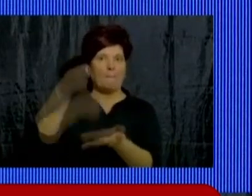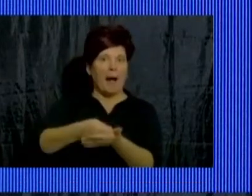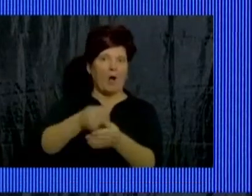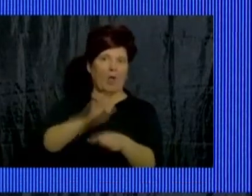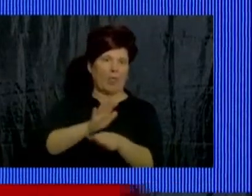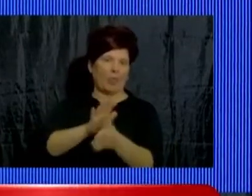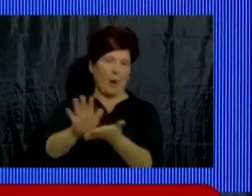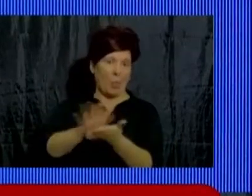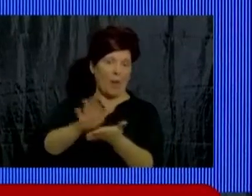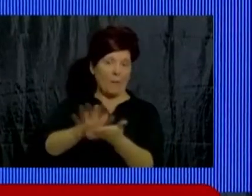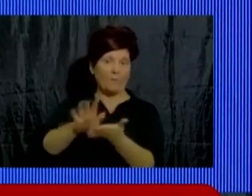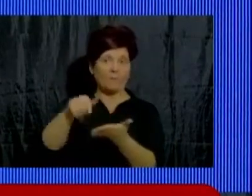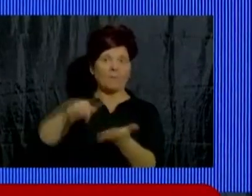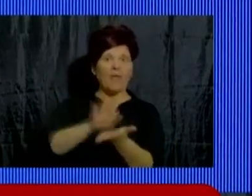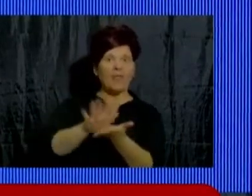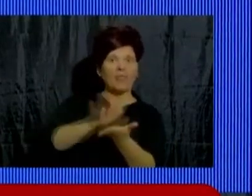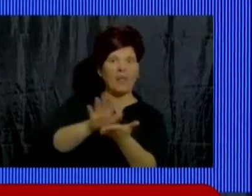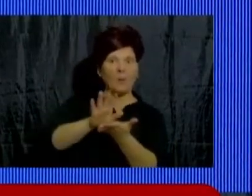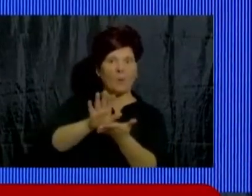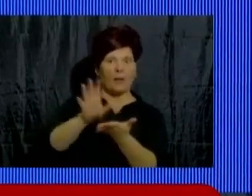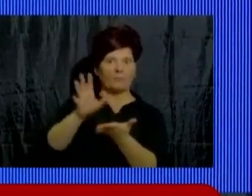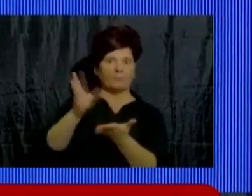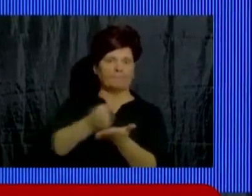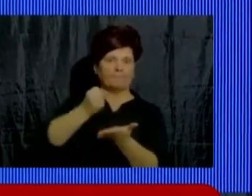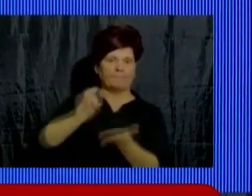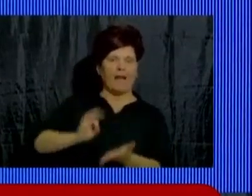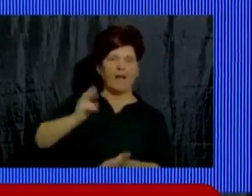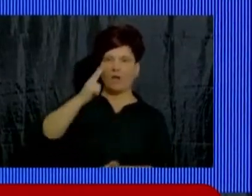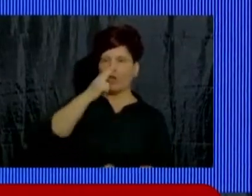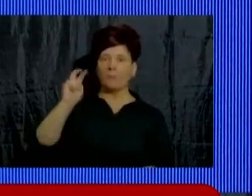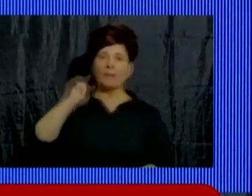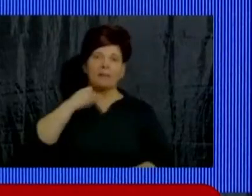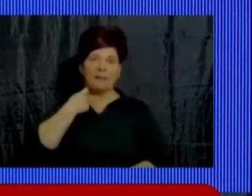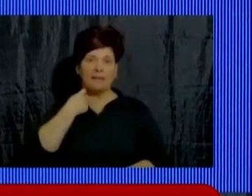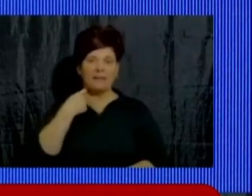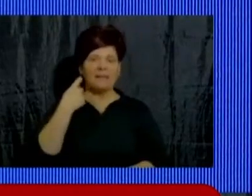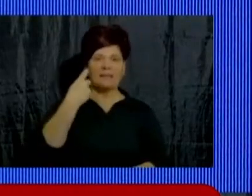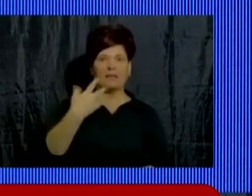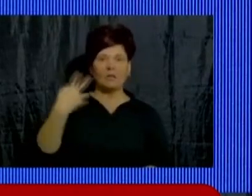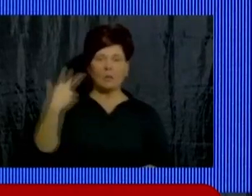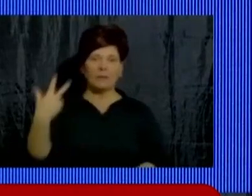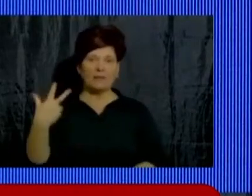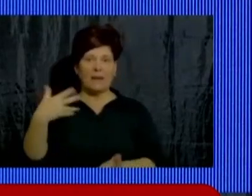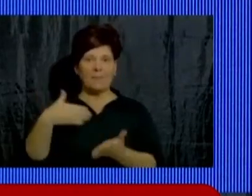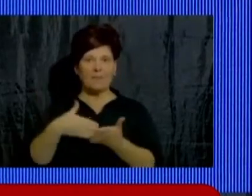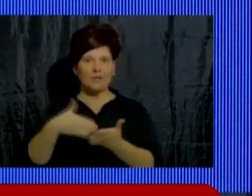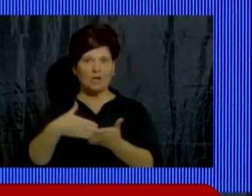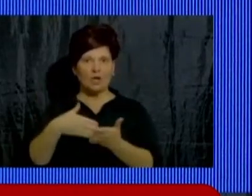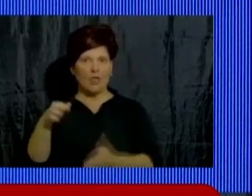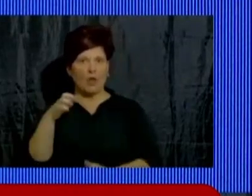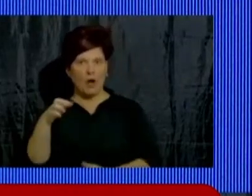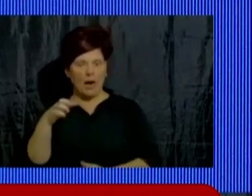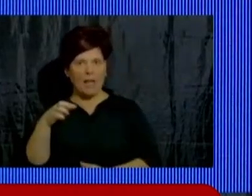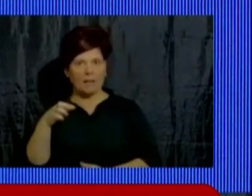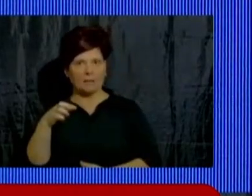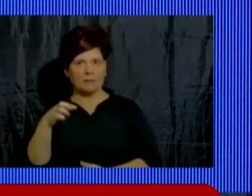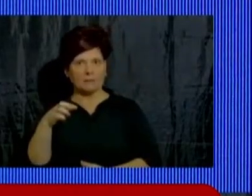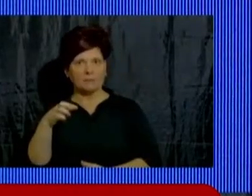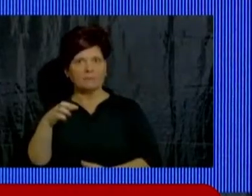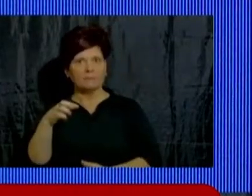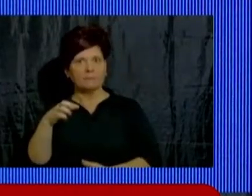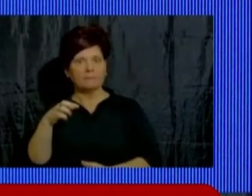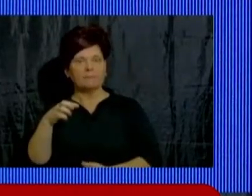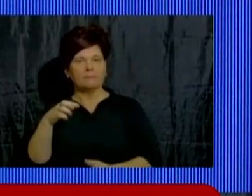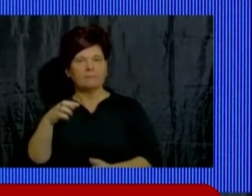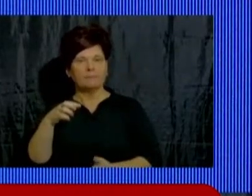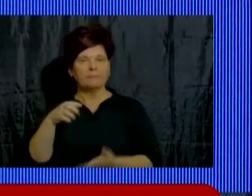Esta deuda contradida en el año 2013 por 153 millones de dólares fue siendo renegociada